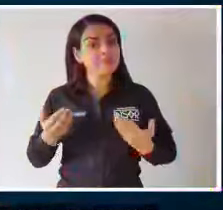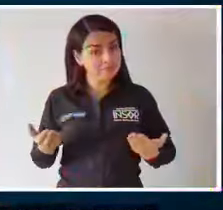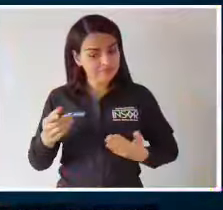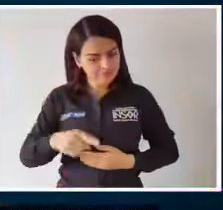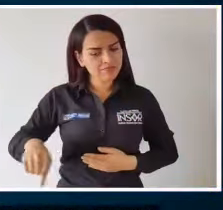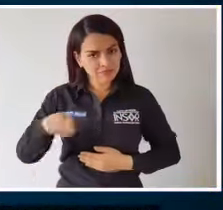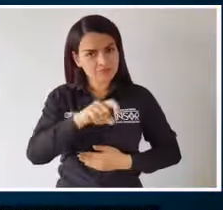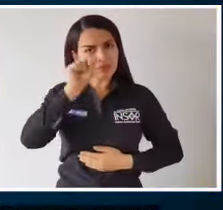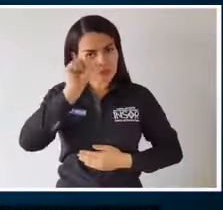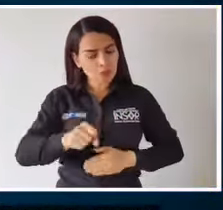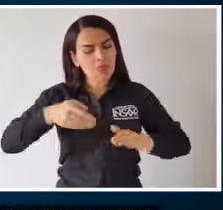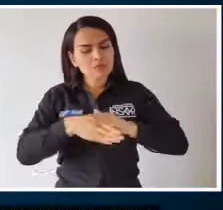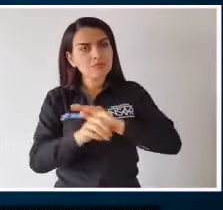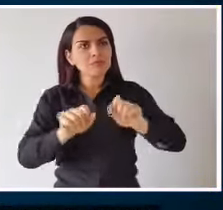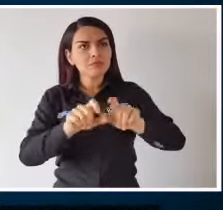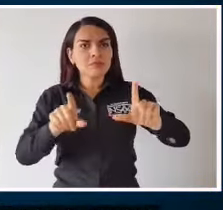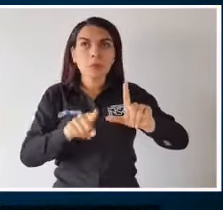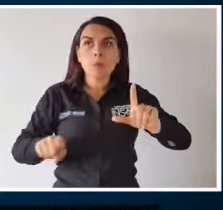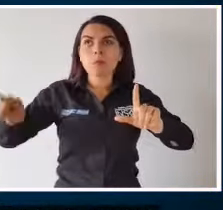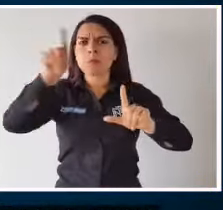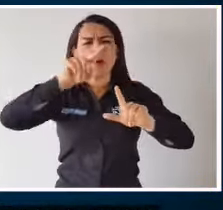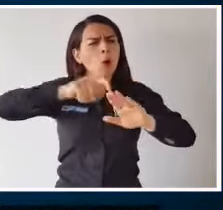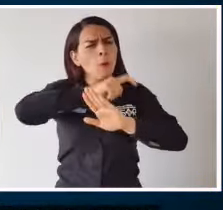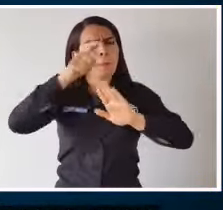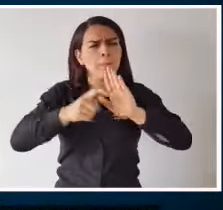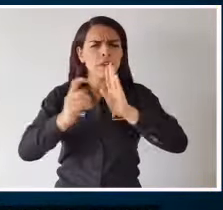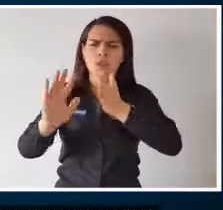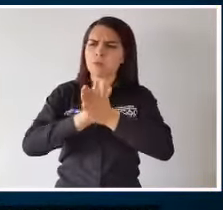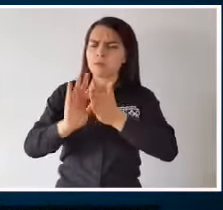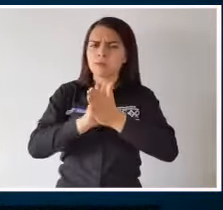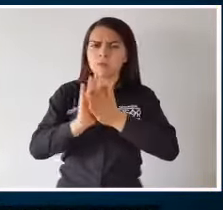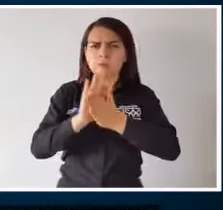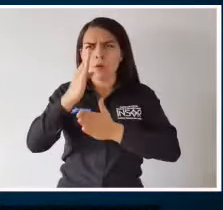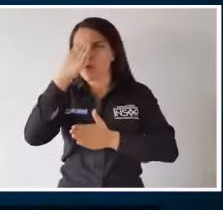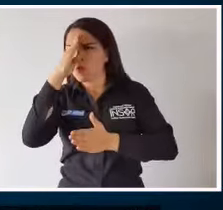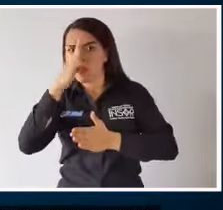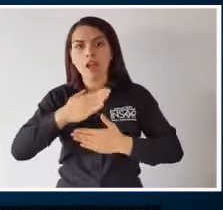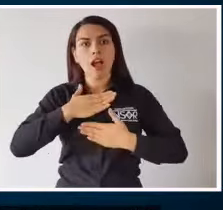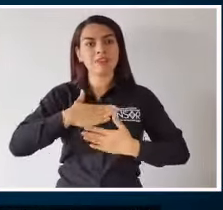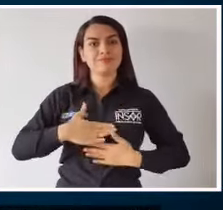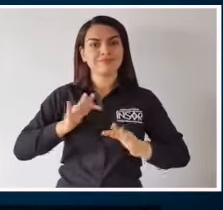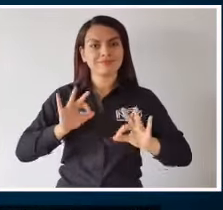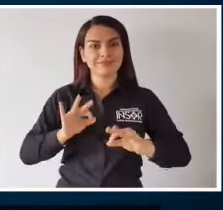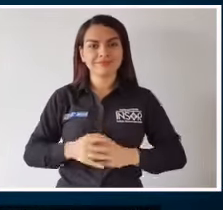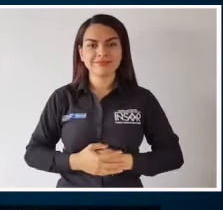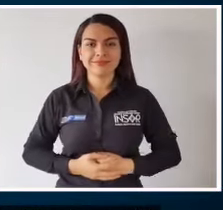Te invitamos a conocerla. Es muy completa y te permitirá salir de dudas.